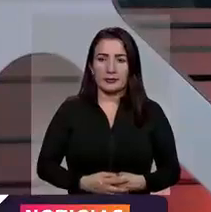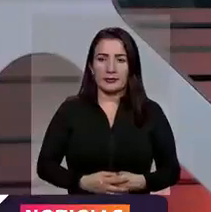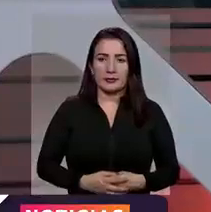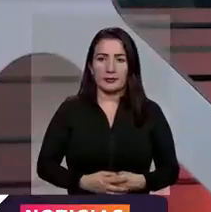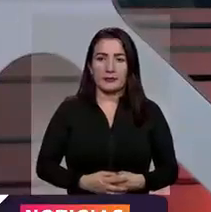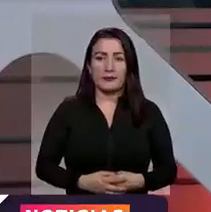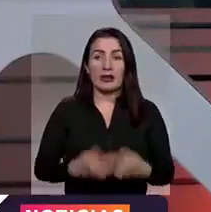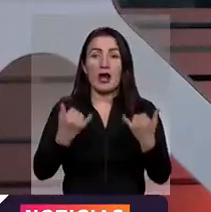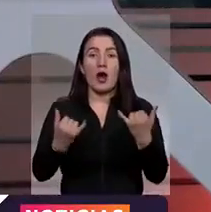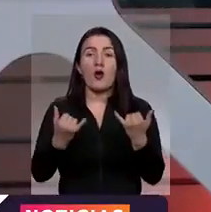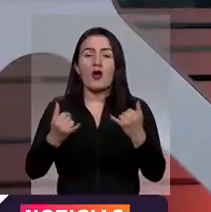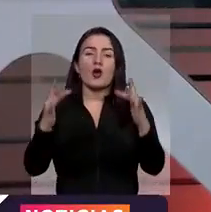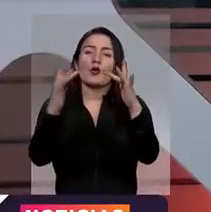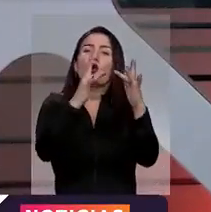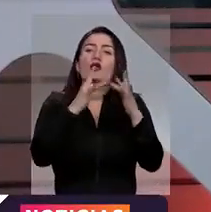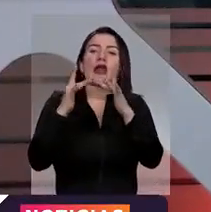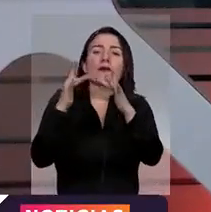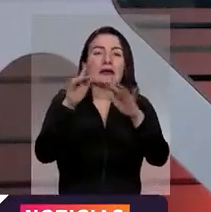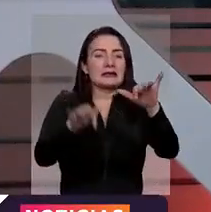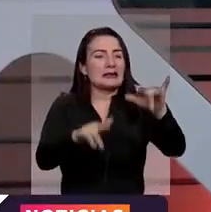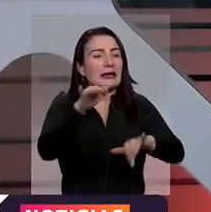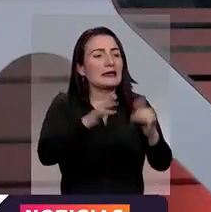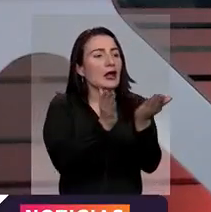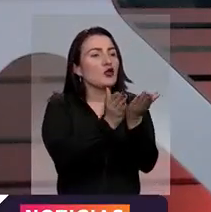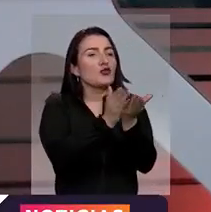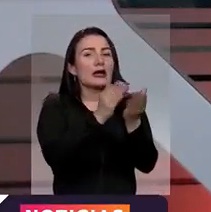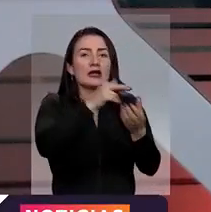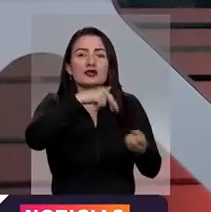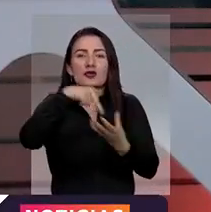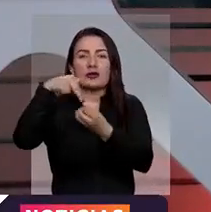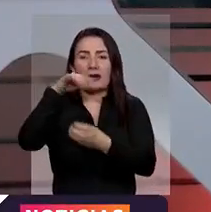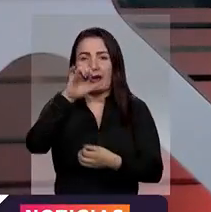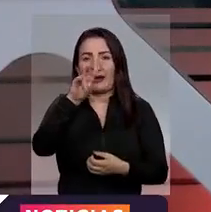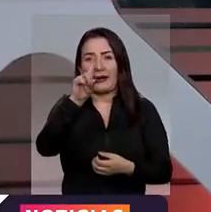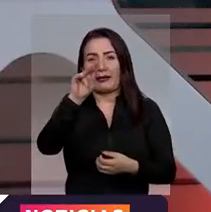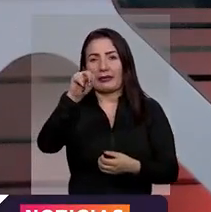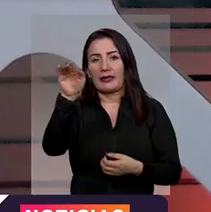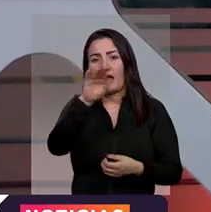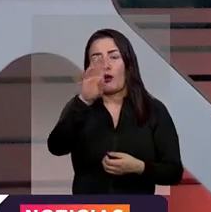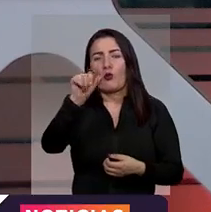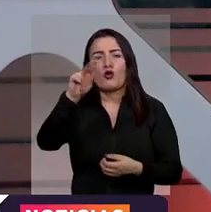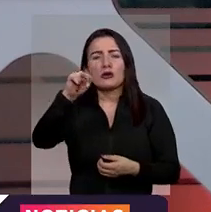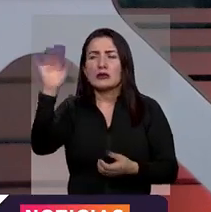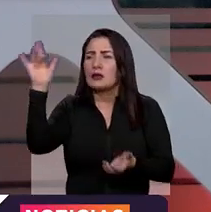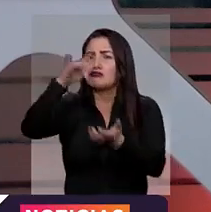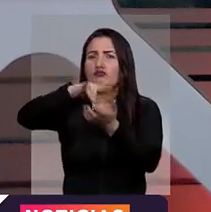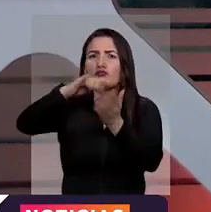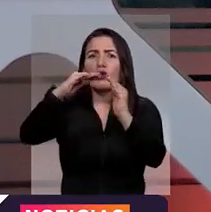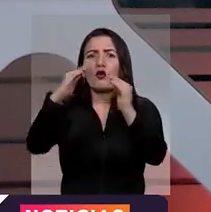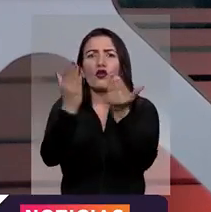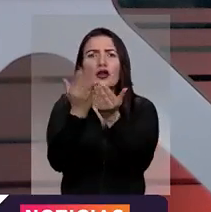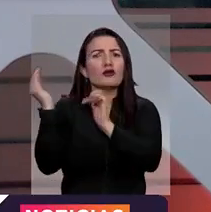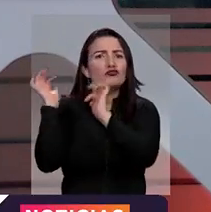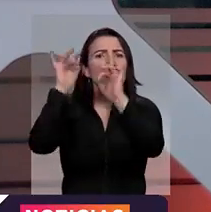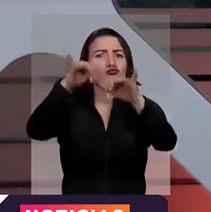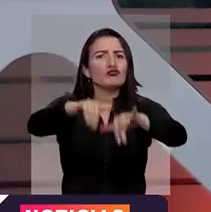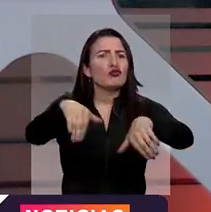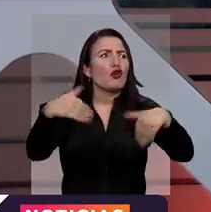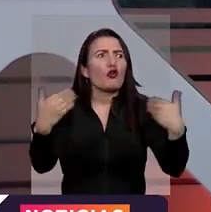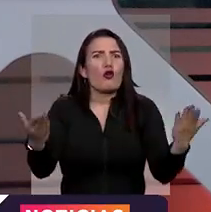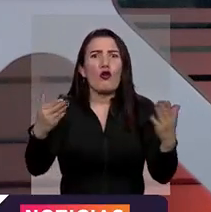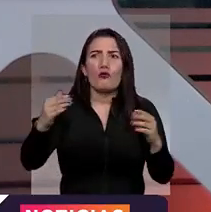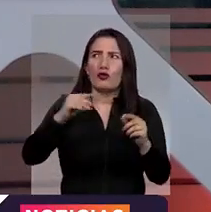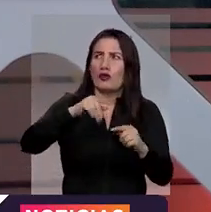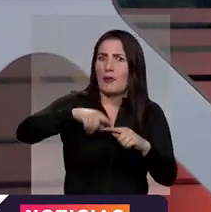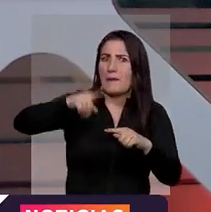Y a esta hora nos conectamos con la Secretaria de Educación del Distrito, Edna Bonilla, para hablar del regreso a clases en Bogotá y las condiciones en medio